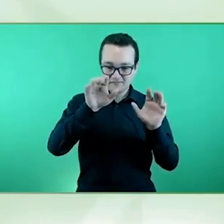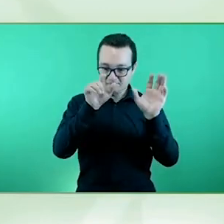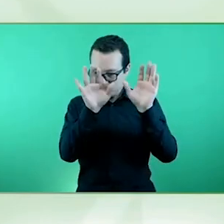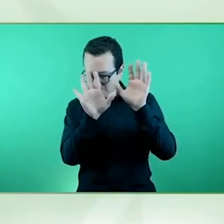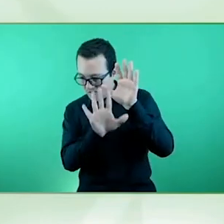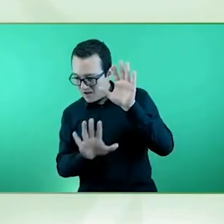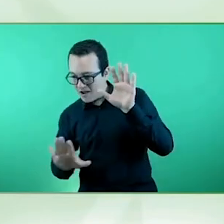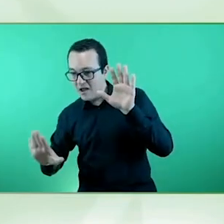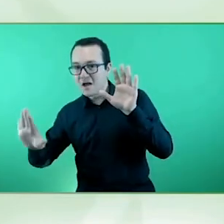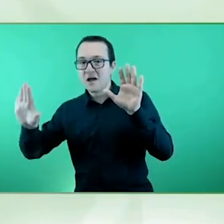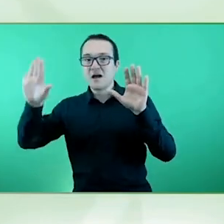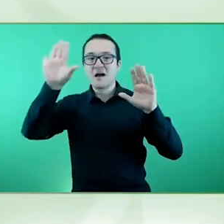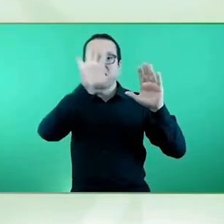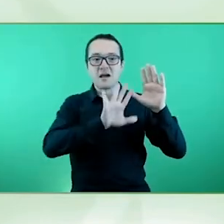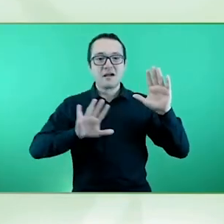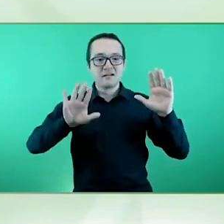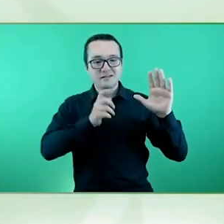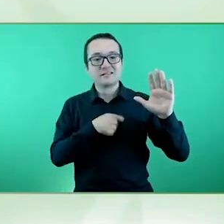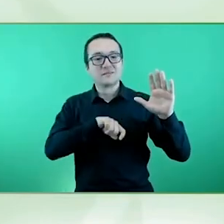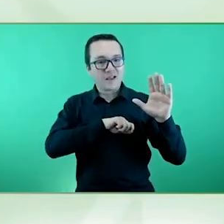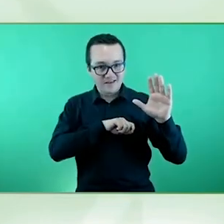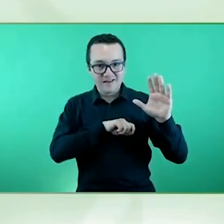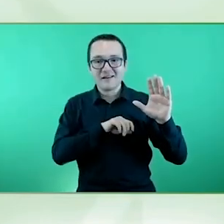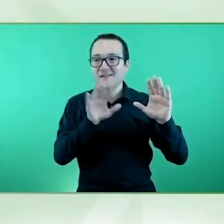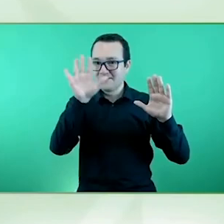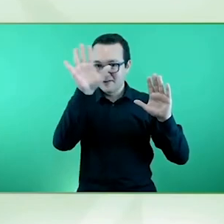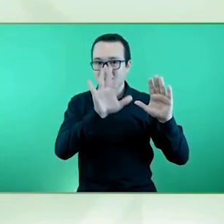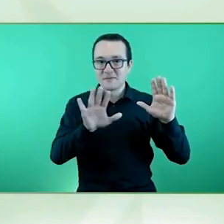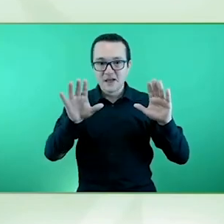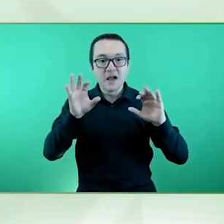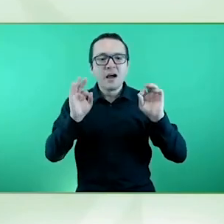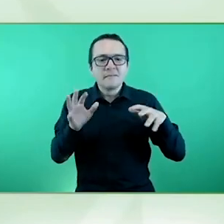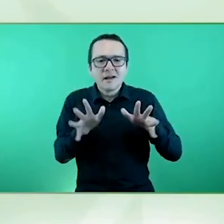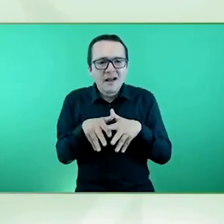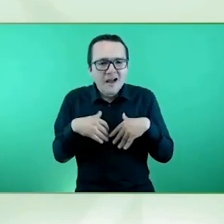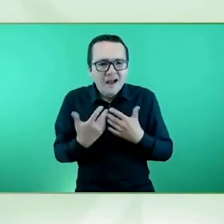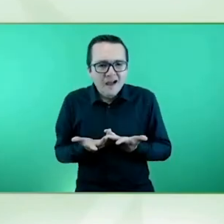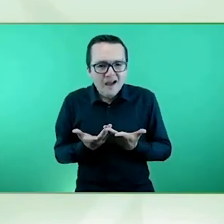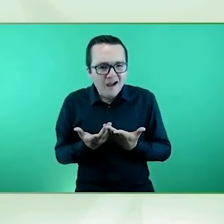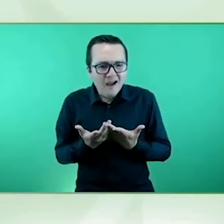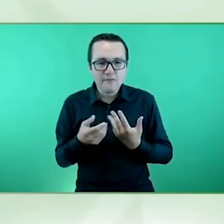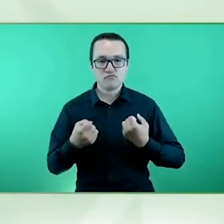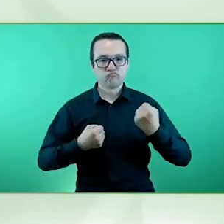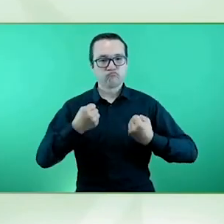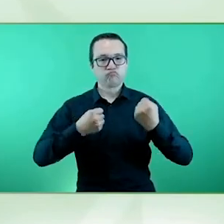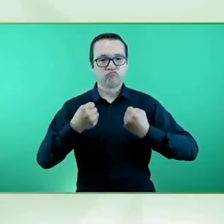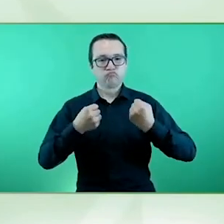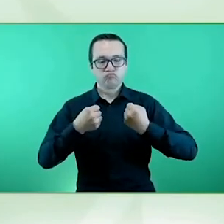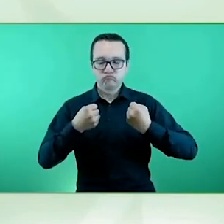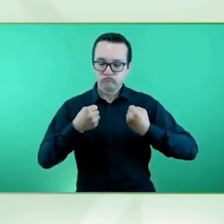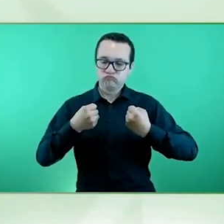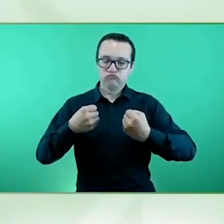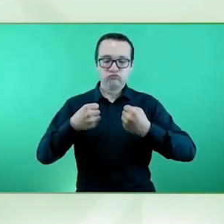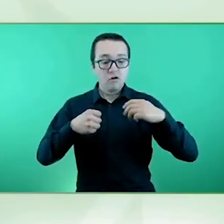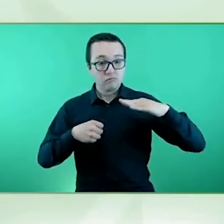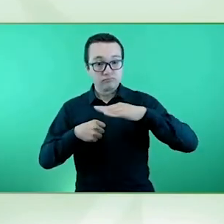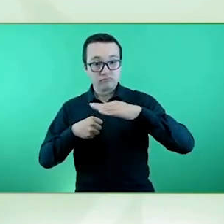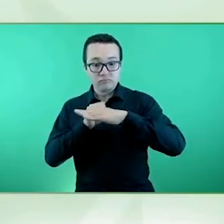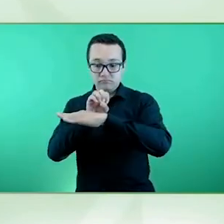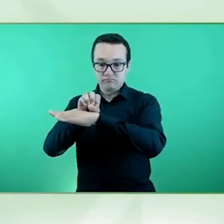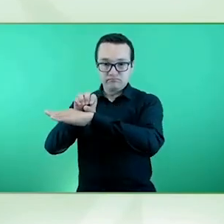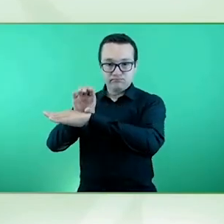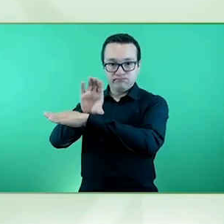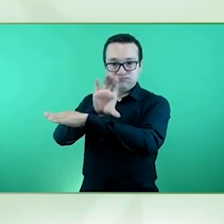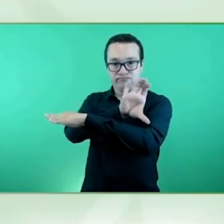Y estaba construida en un tráiler, en un tráiler que se hacía tres veces